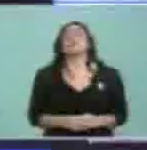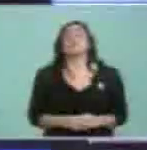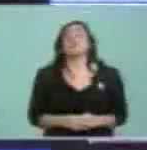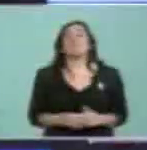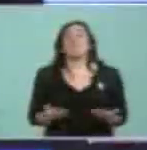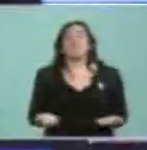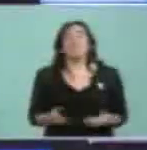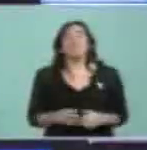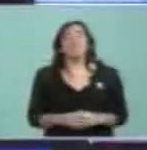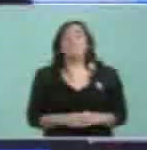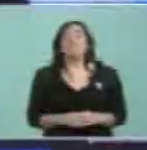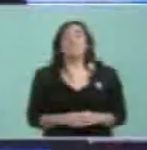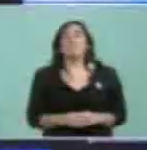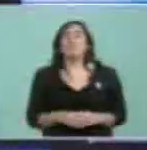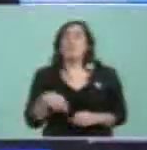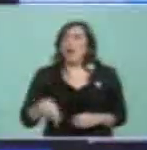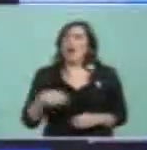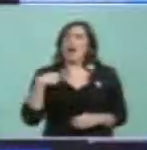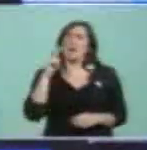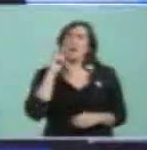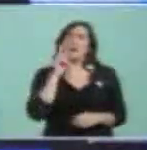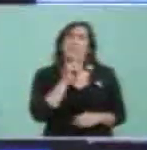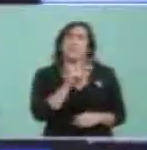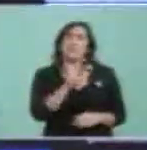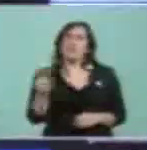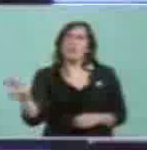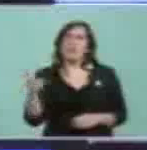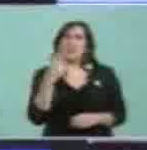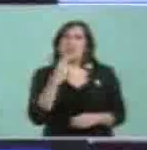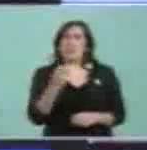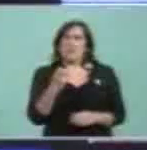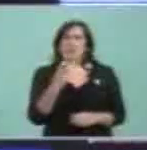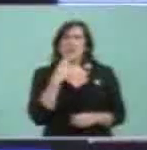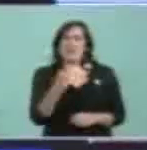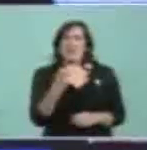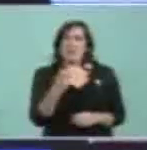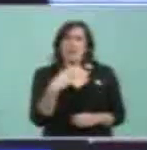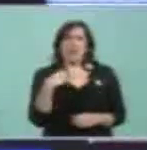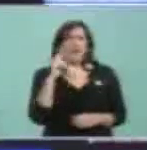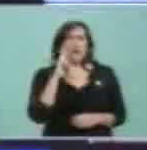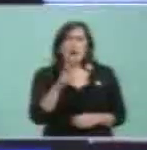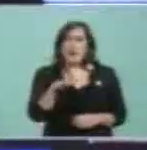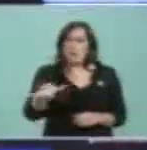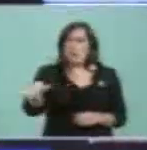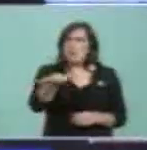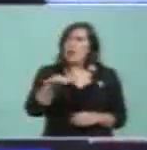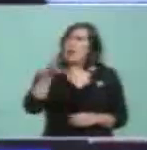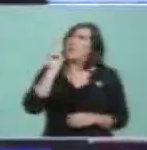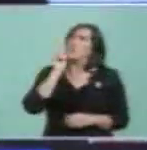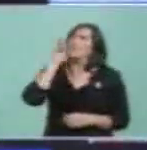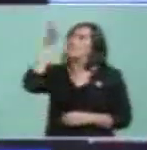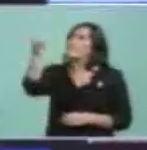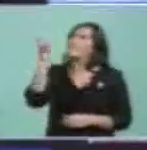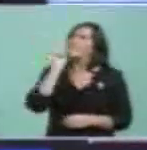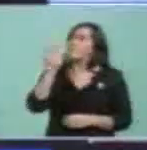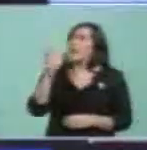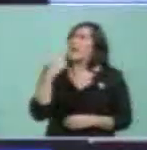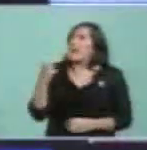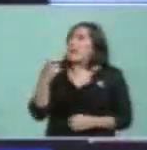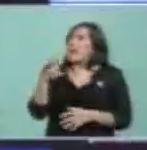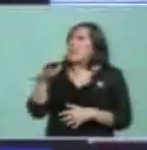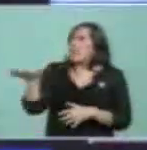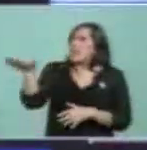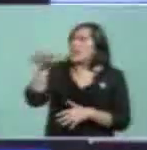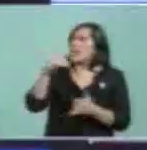Y ver la energía, ver la energía de ese pueblo también, que me